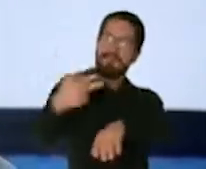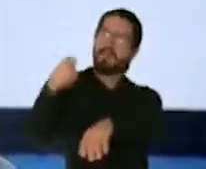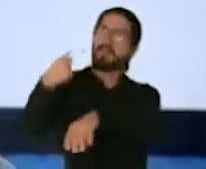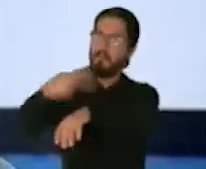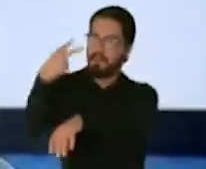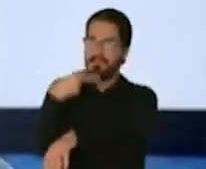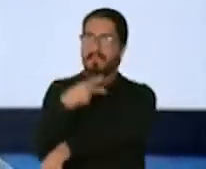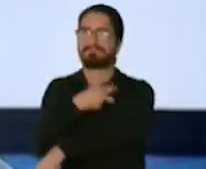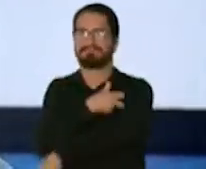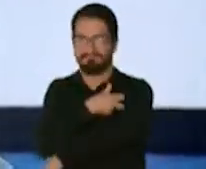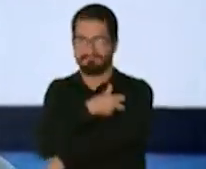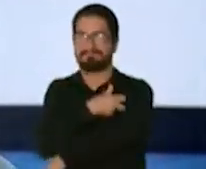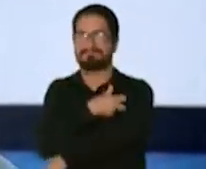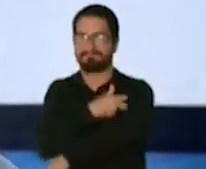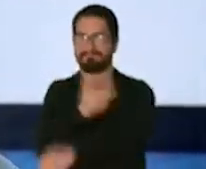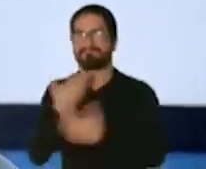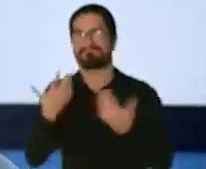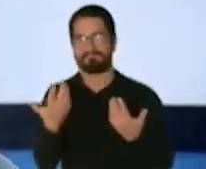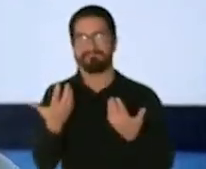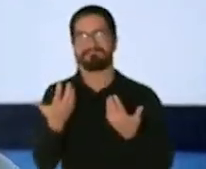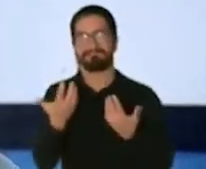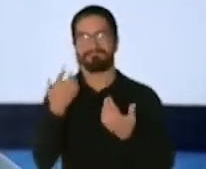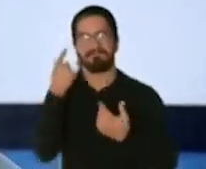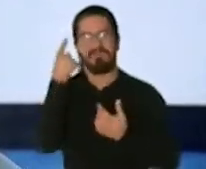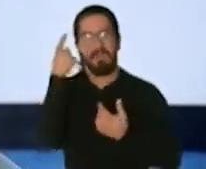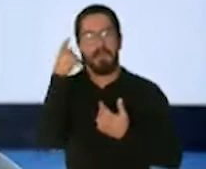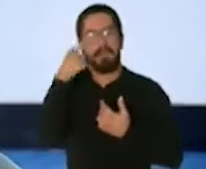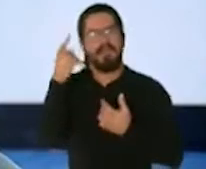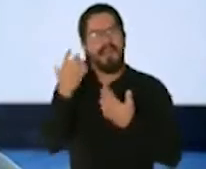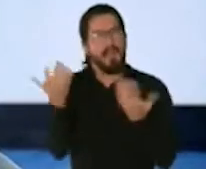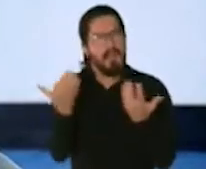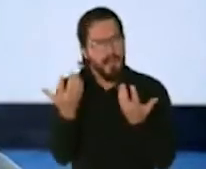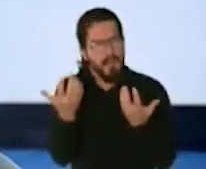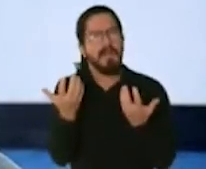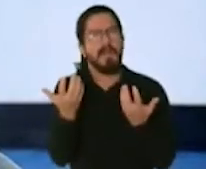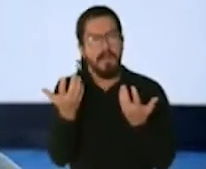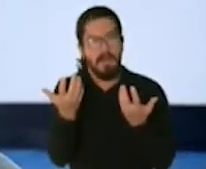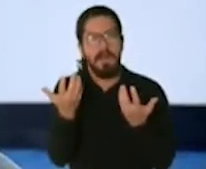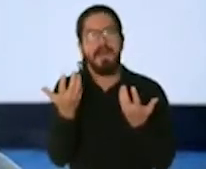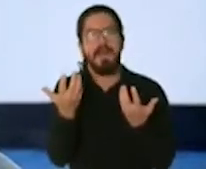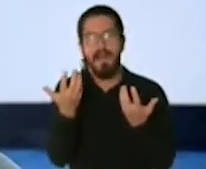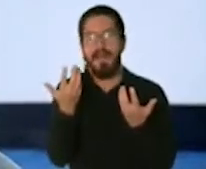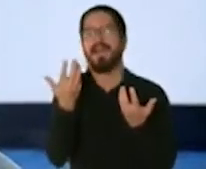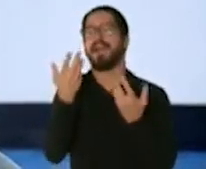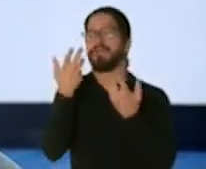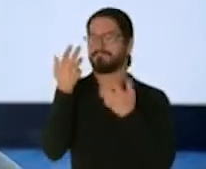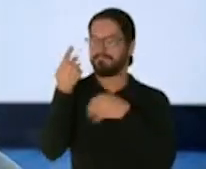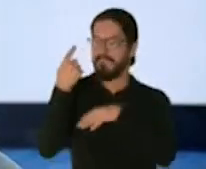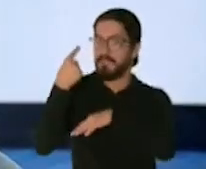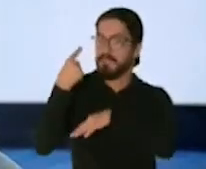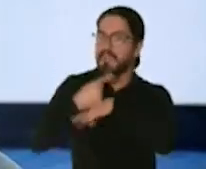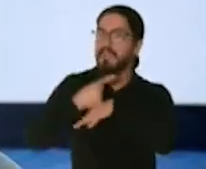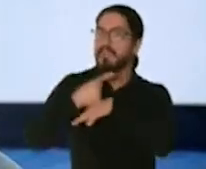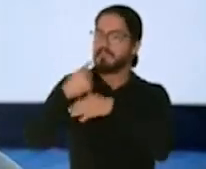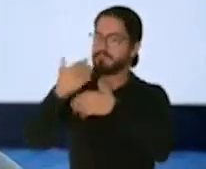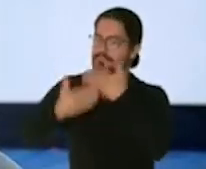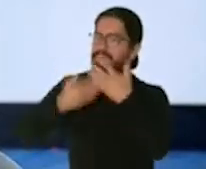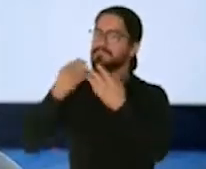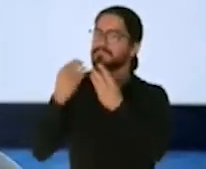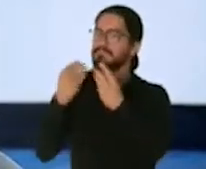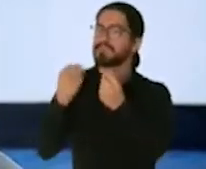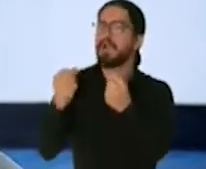vacuna para que entonces, al cabo de unos días, la persona esté inmunizada.